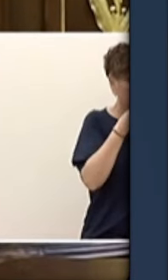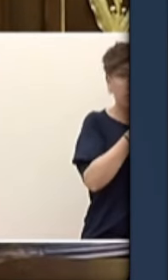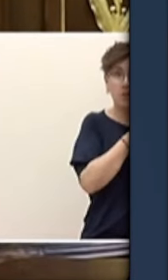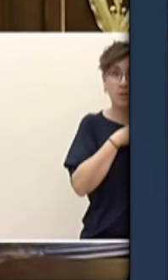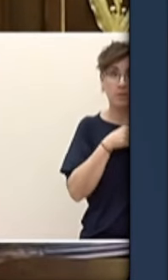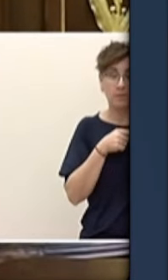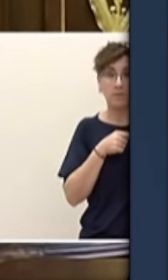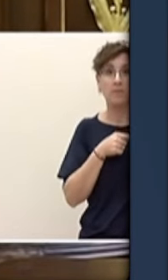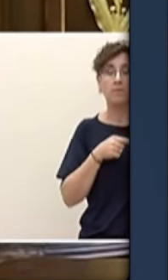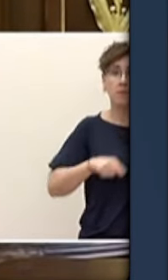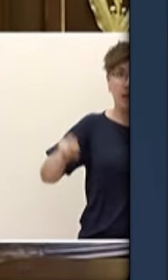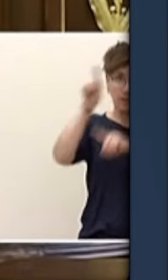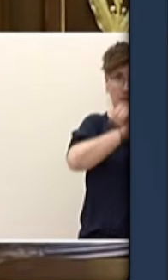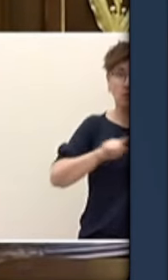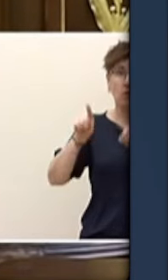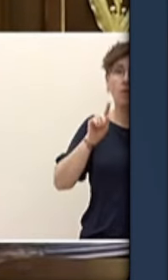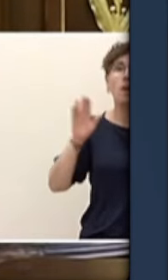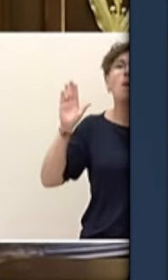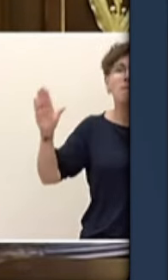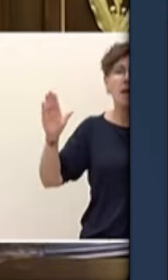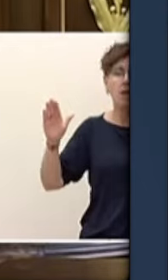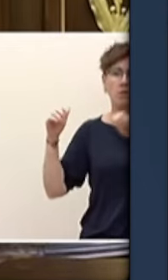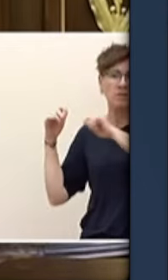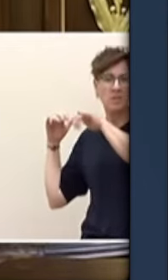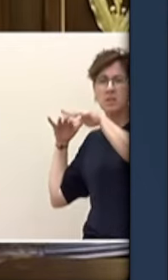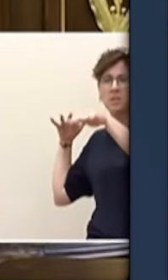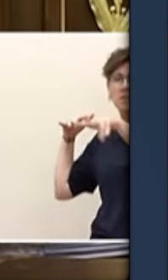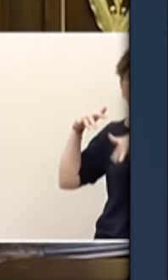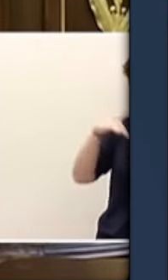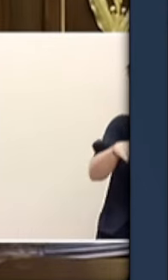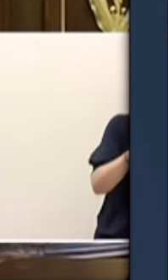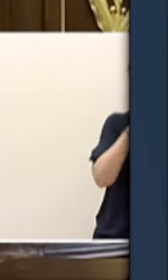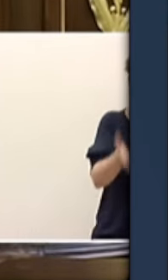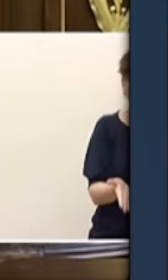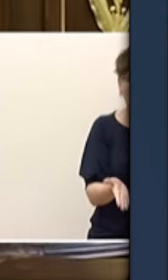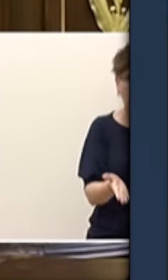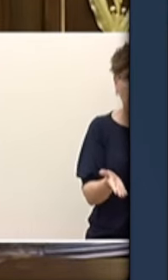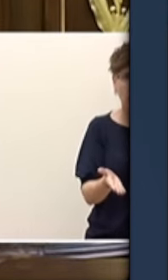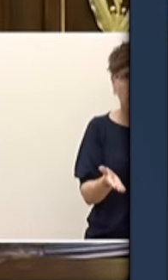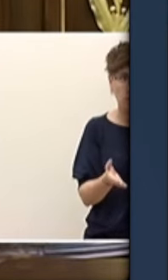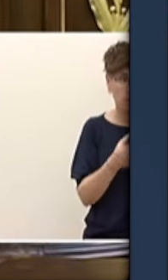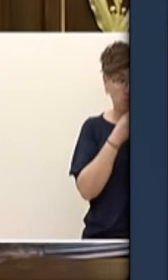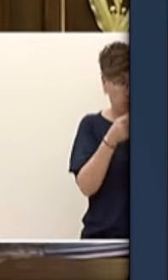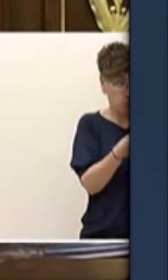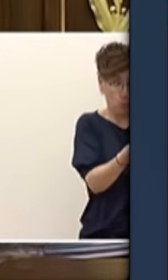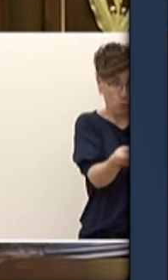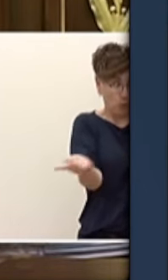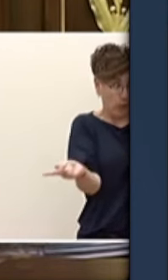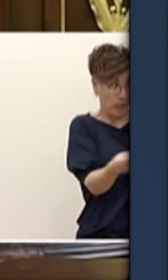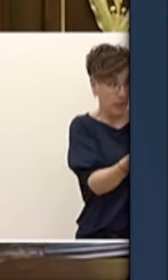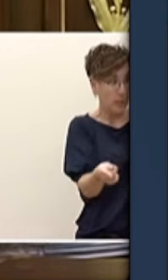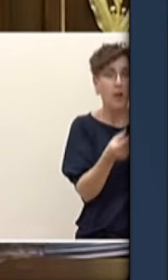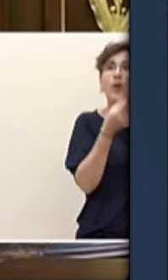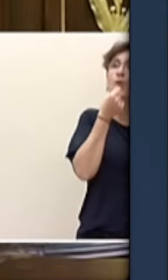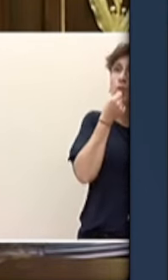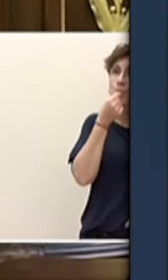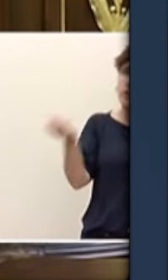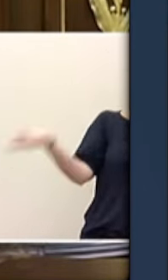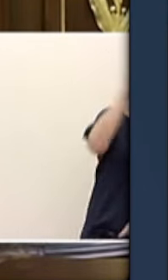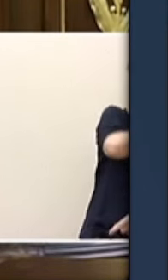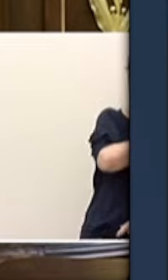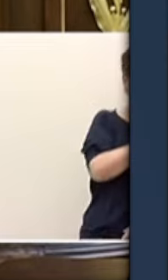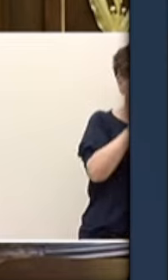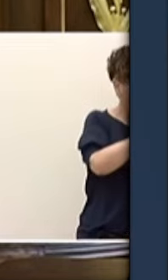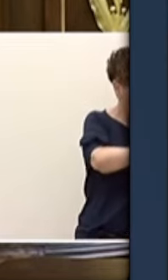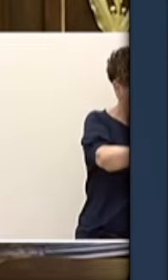vienen cada vez más? Porque ustedes, todos ustedes, les llaman. Porque ustedes les prometen el paraíso que no pueden prometer a la juventud